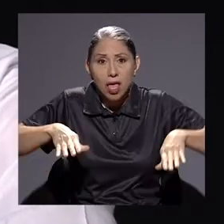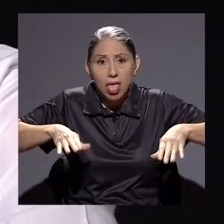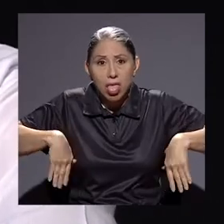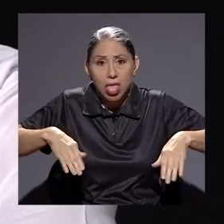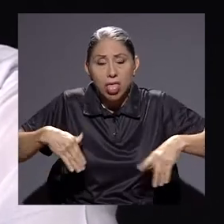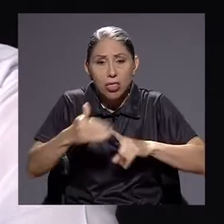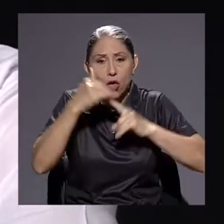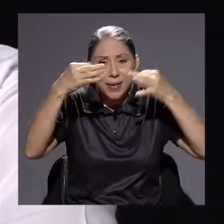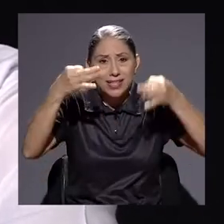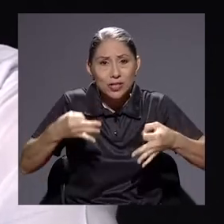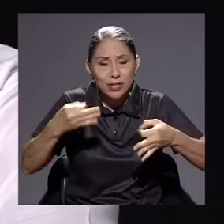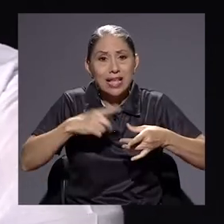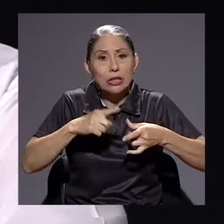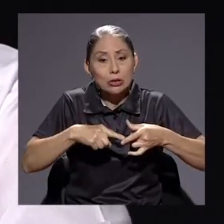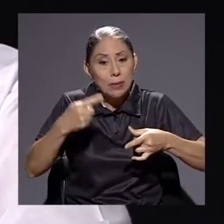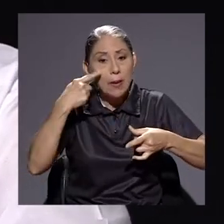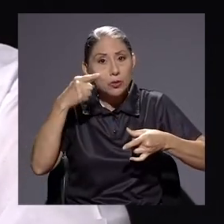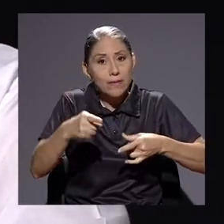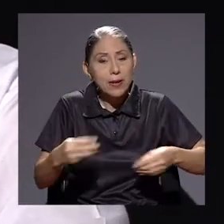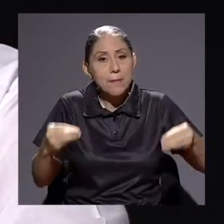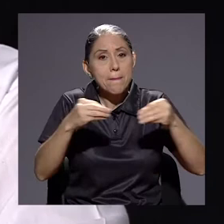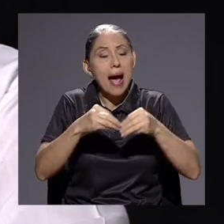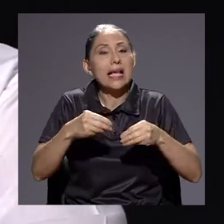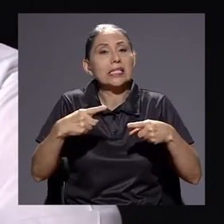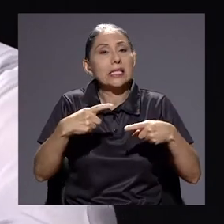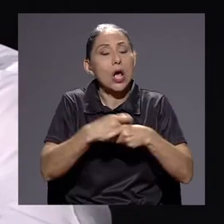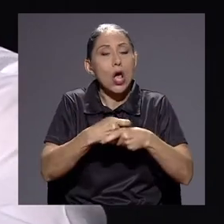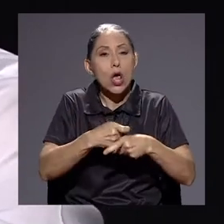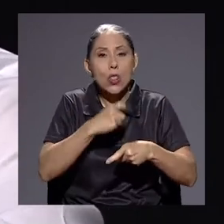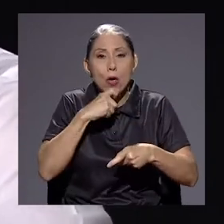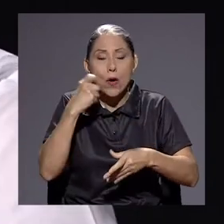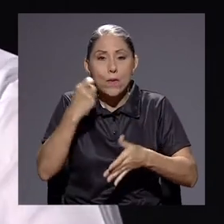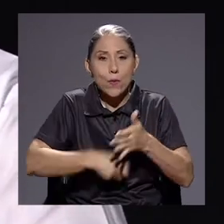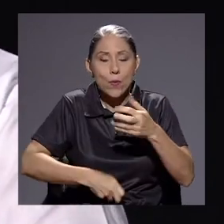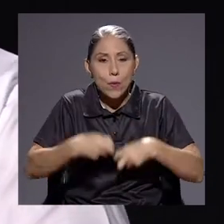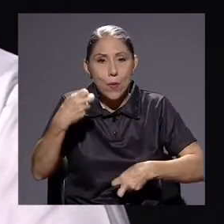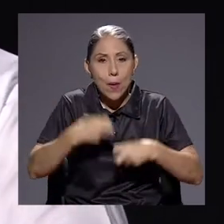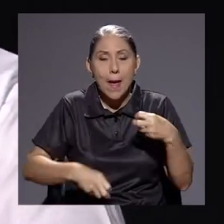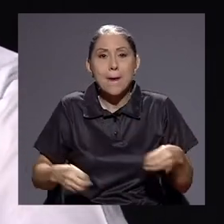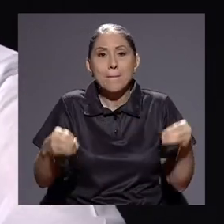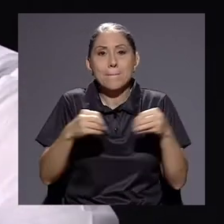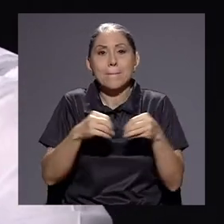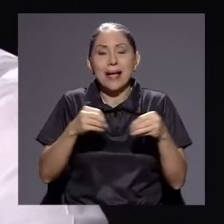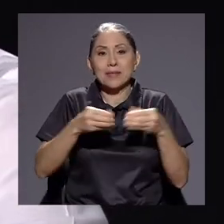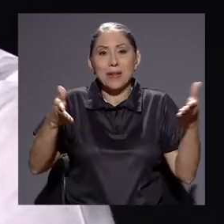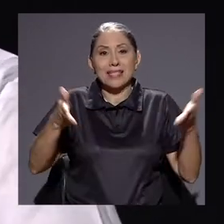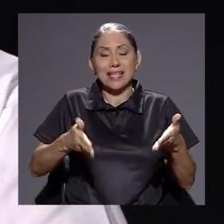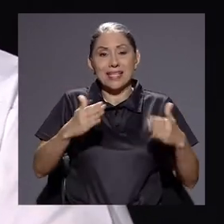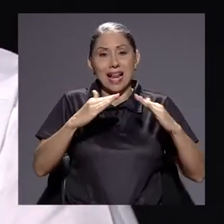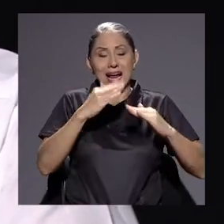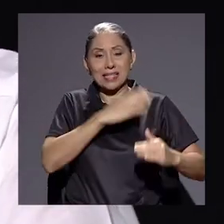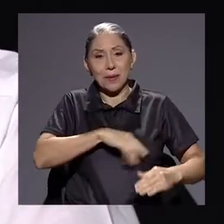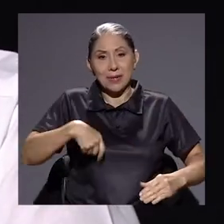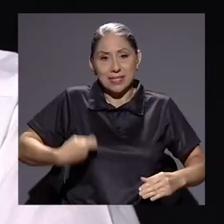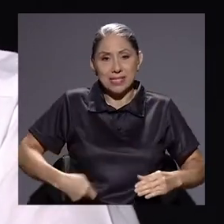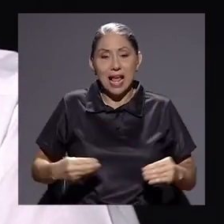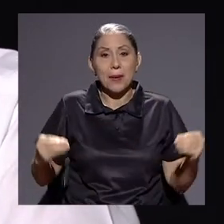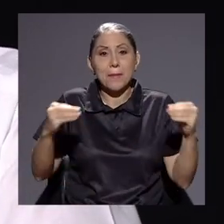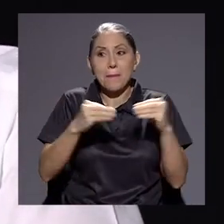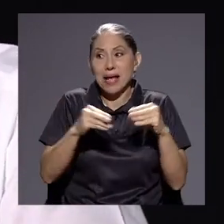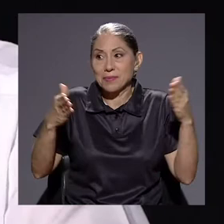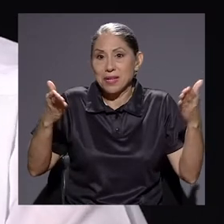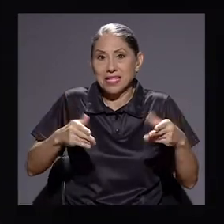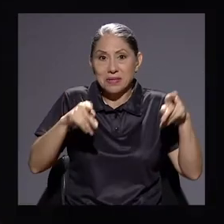posiblemente desde ahí veremos más conflictos, más presencias en la Casa Presidencial, más presencia en diferentes lugares.